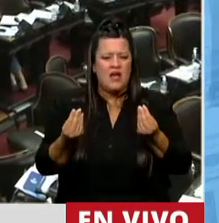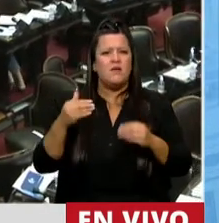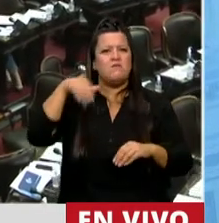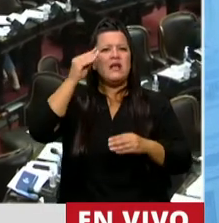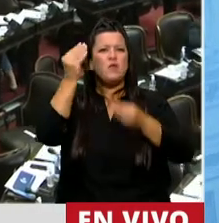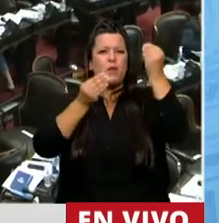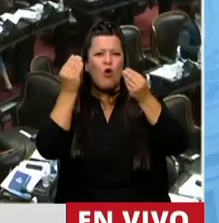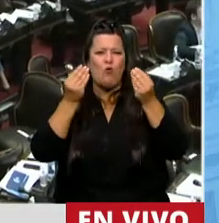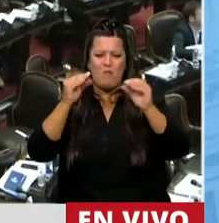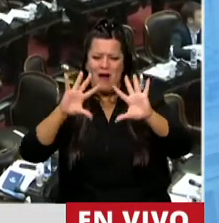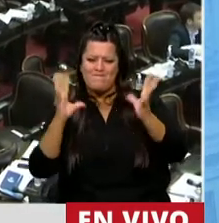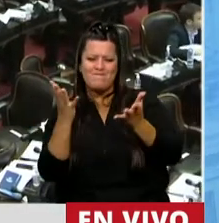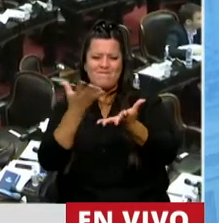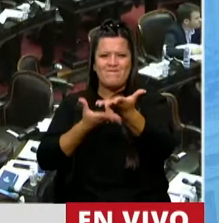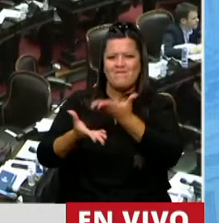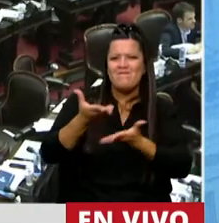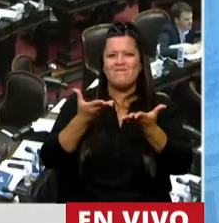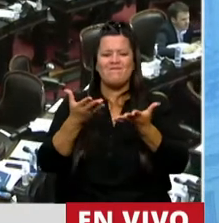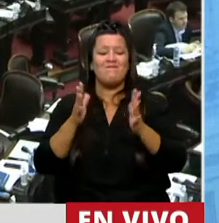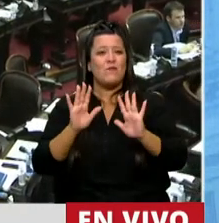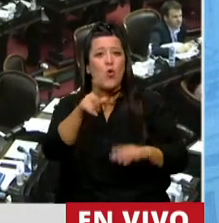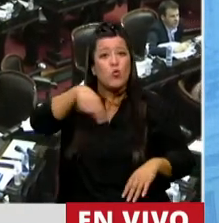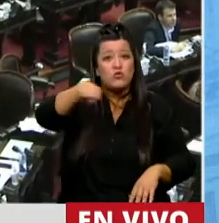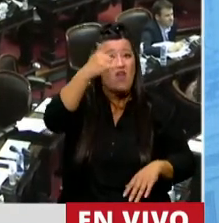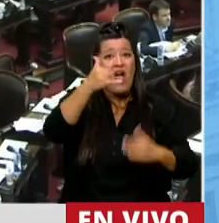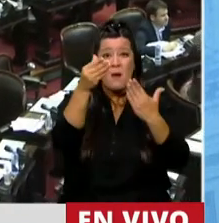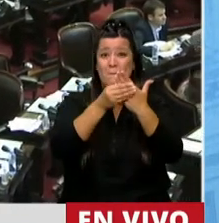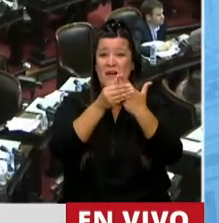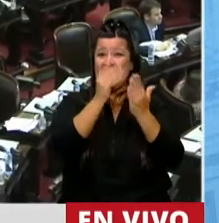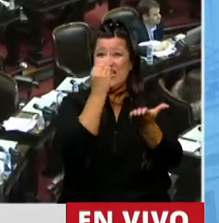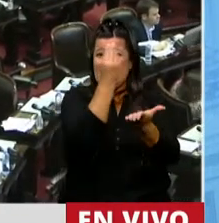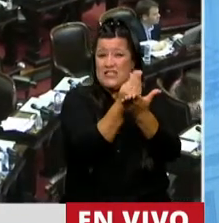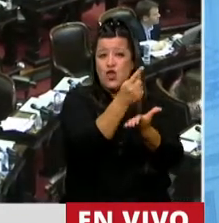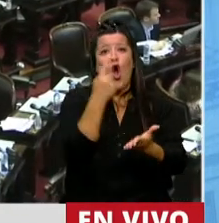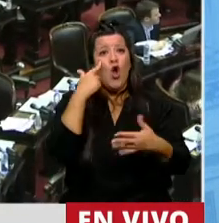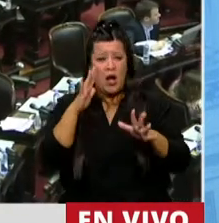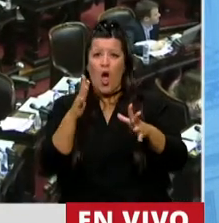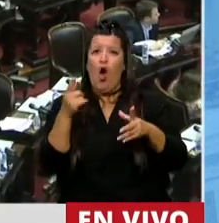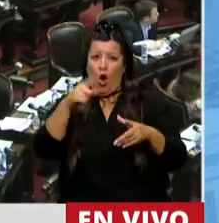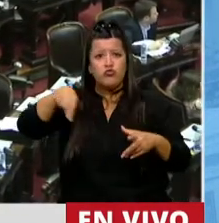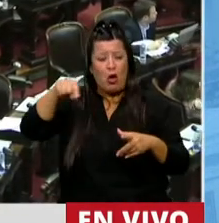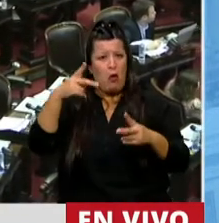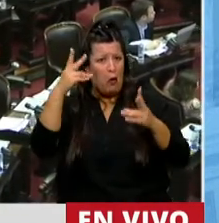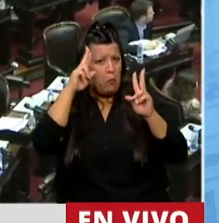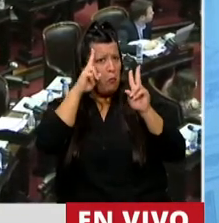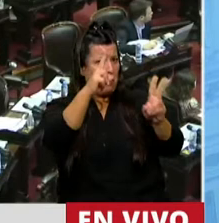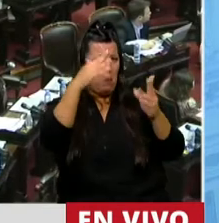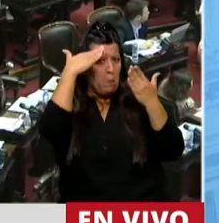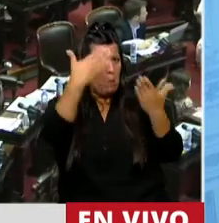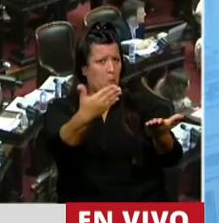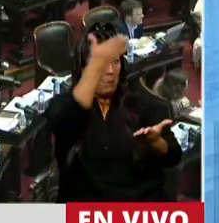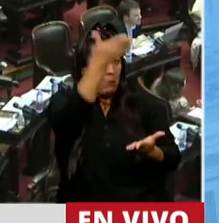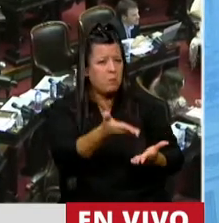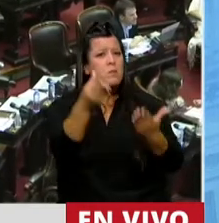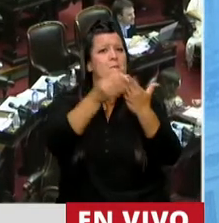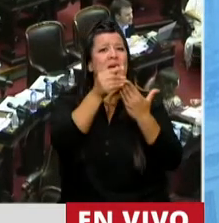el clima. Ustedes tienen un ministro, yo creo que bastante valorado por todos nosotros, que